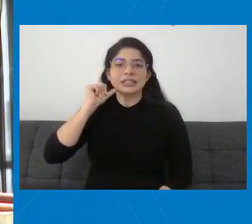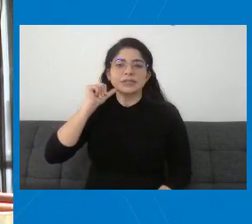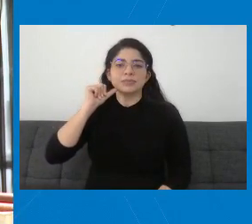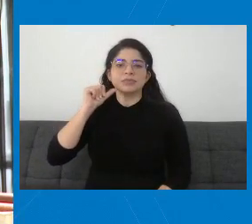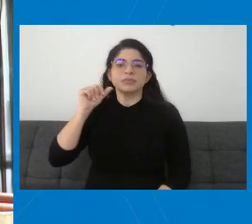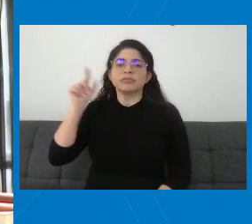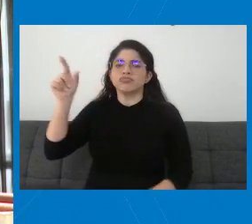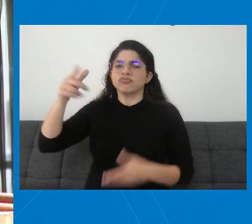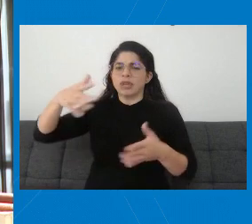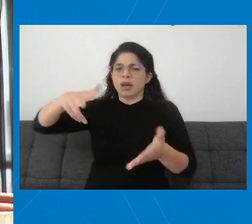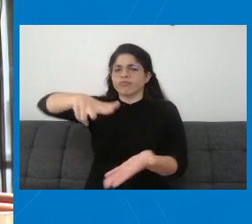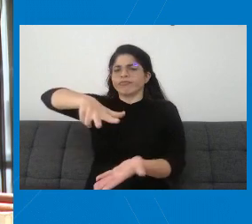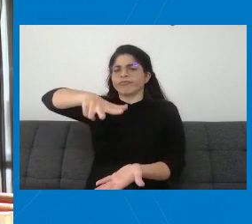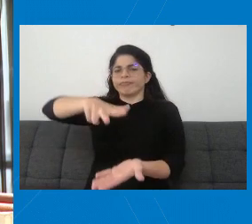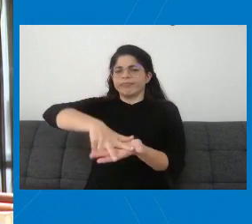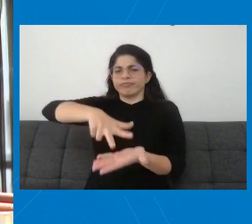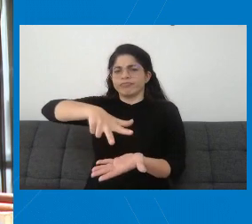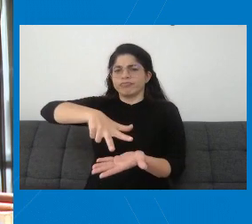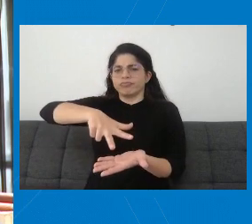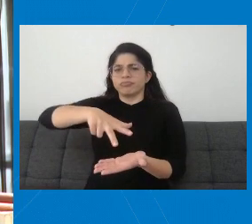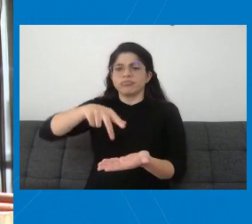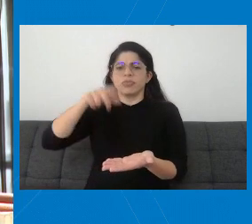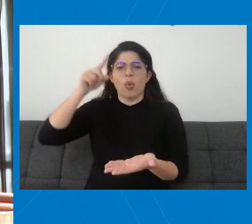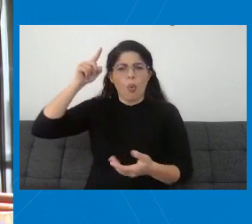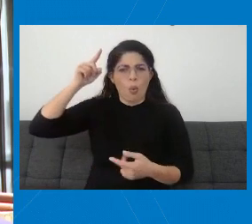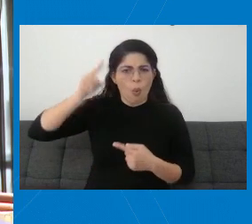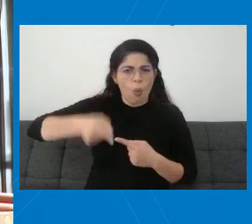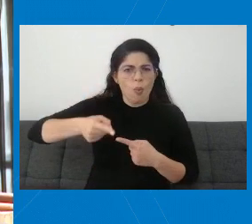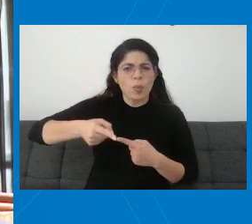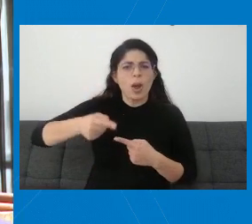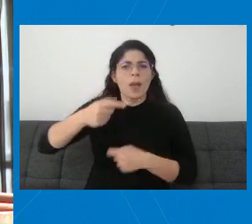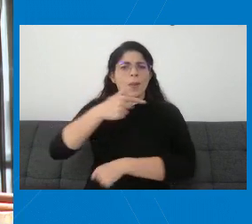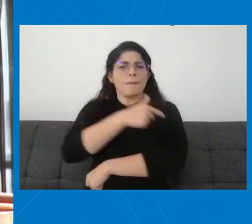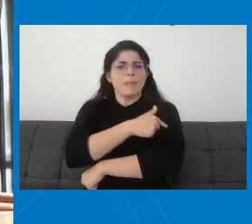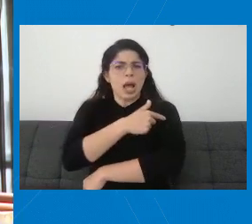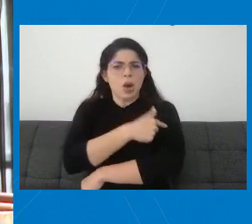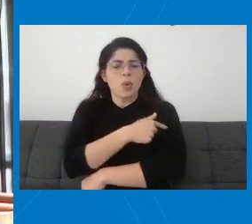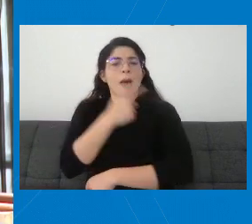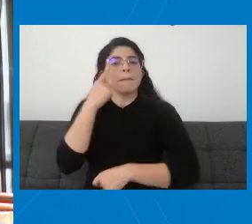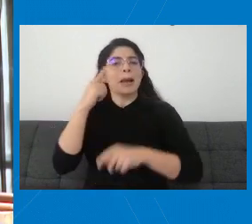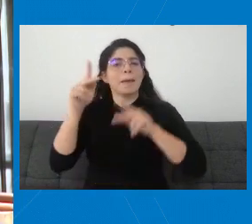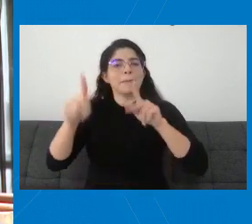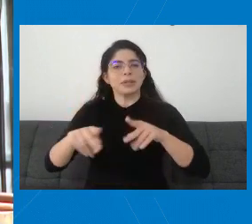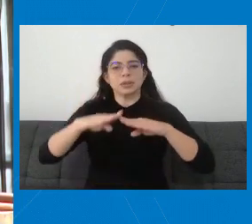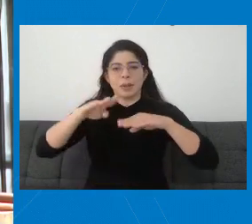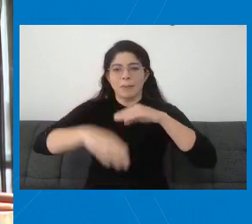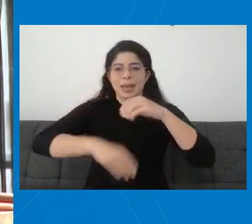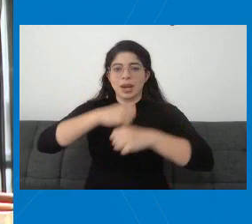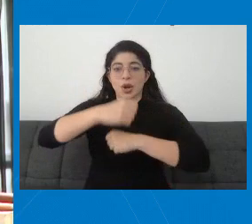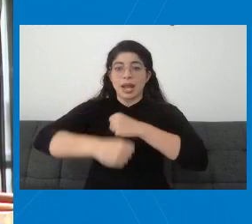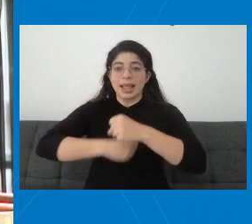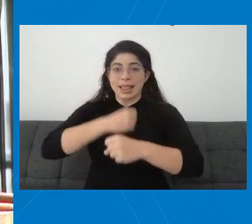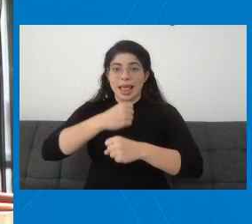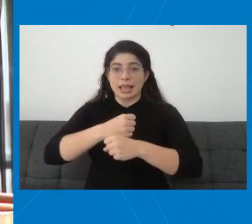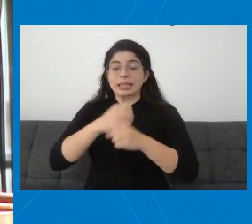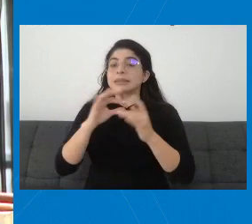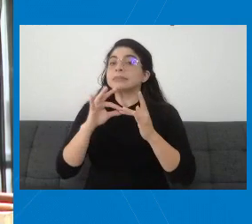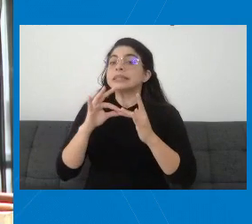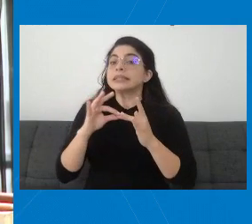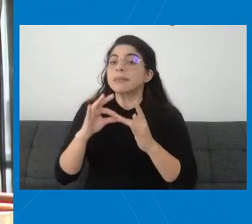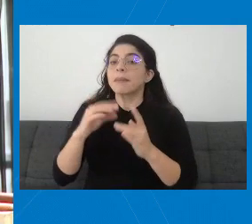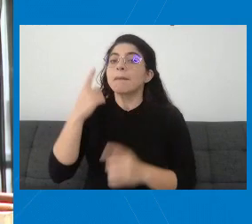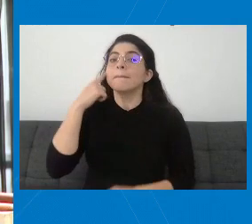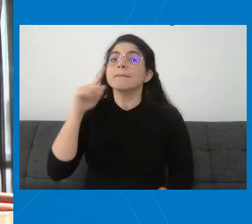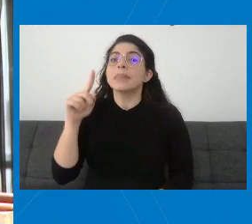avaló esta obligatoriedad de la vacunación a las personas menores de edad precisamente para